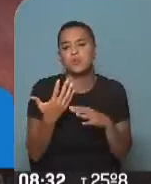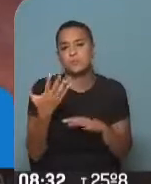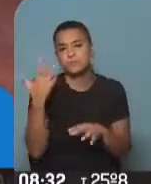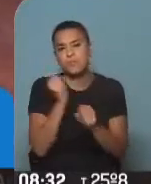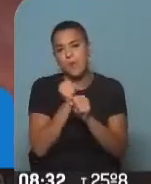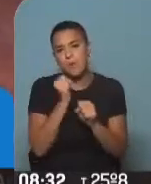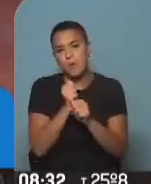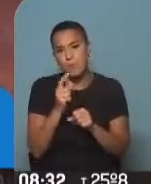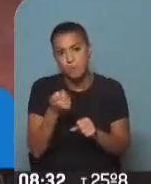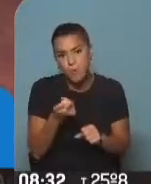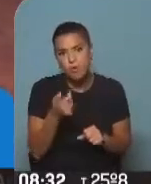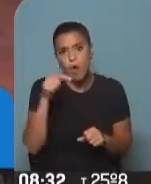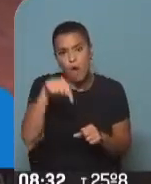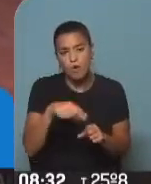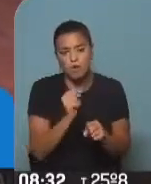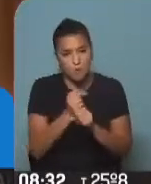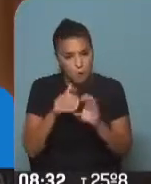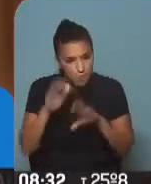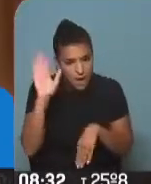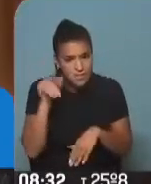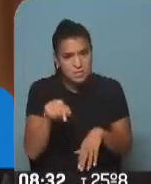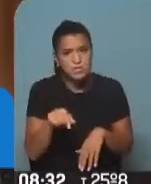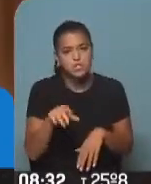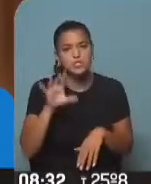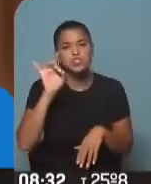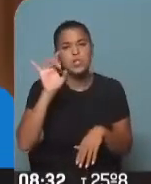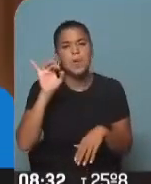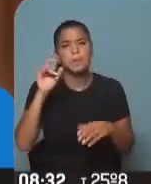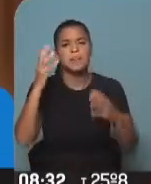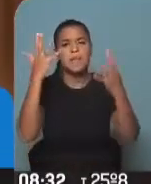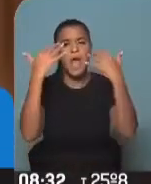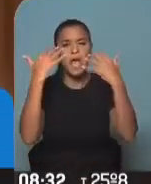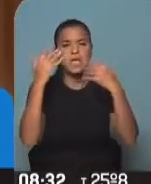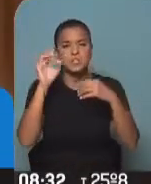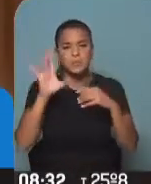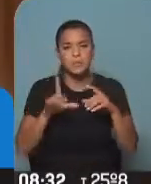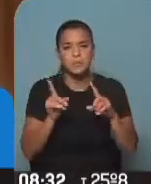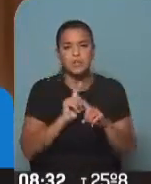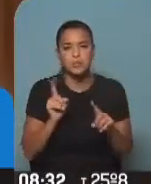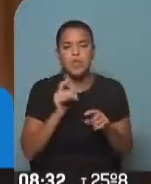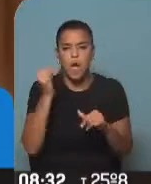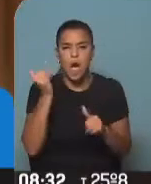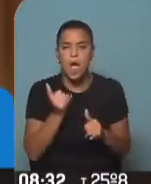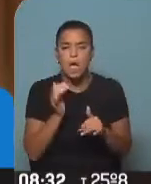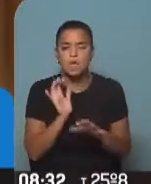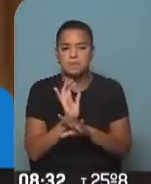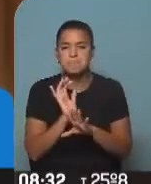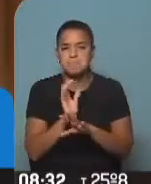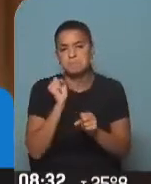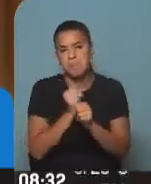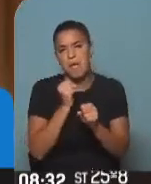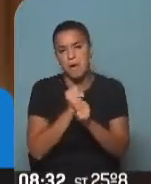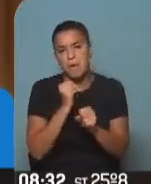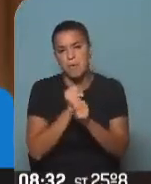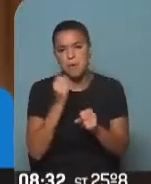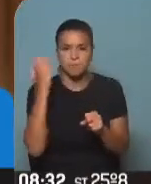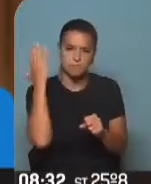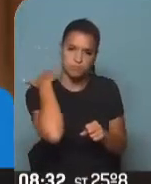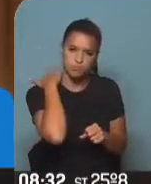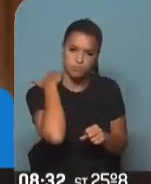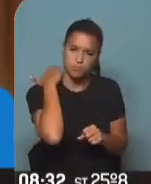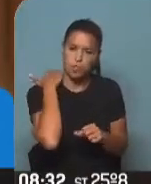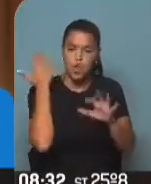trabajo, ¿ha aumentado justamente? No solamente por el aire acondicionado. En general, tenemos siempre trabajo en neumonología,